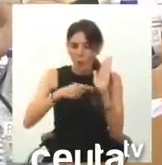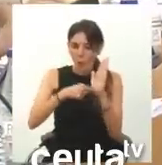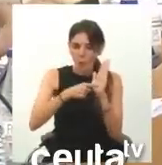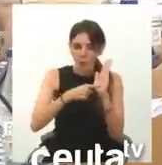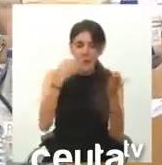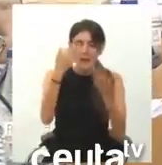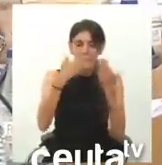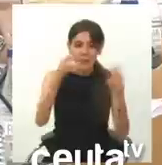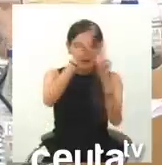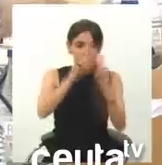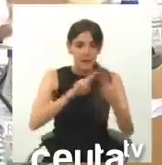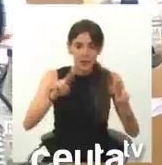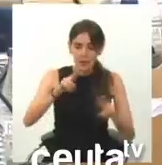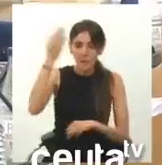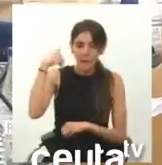relaciones con Marruecos.